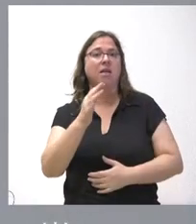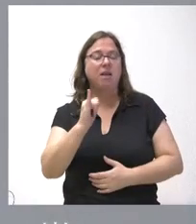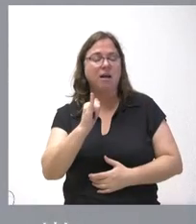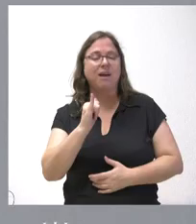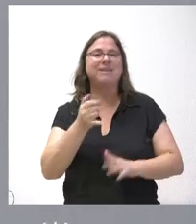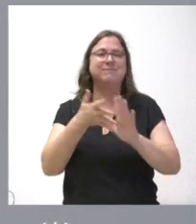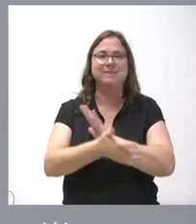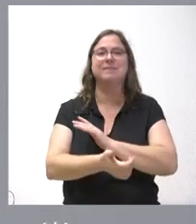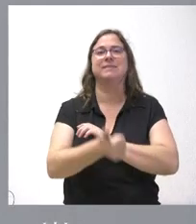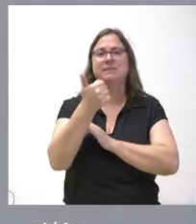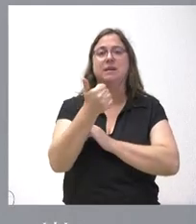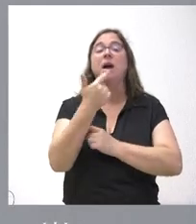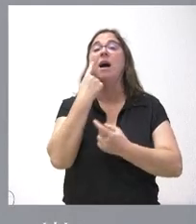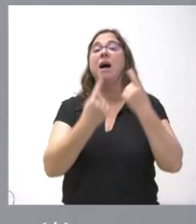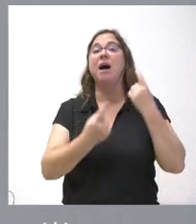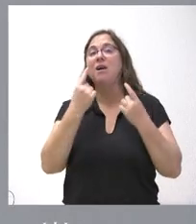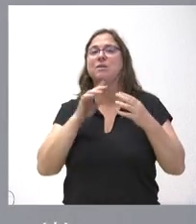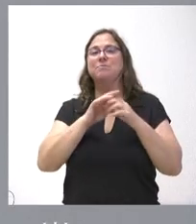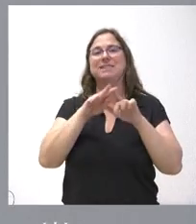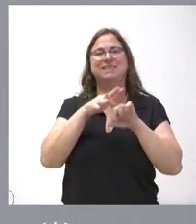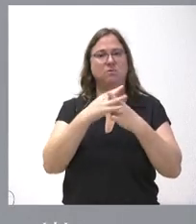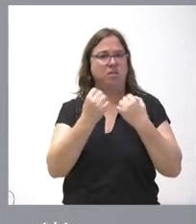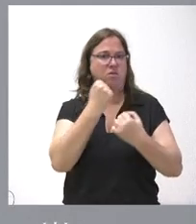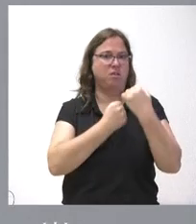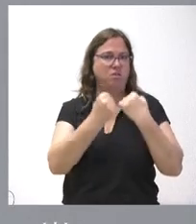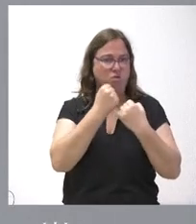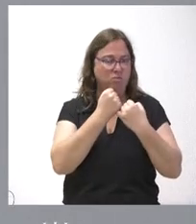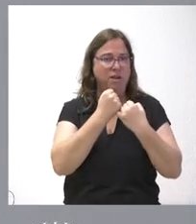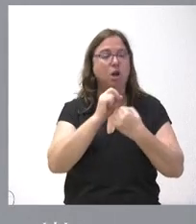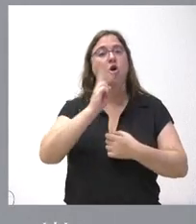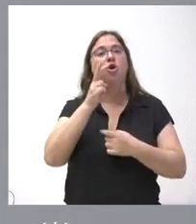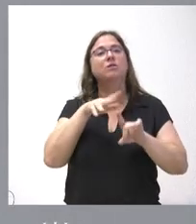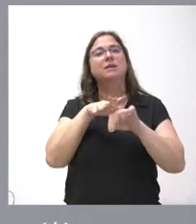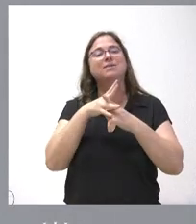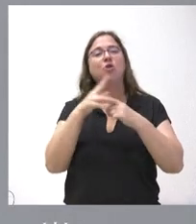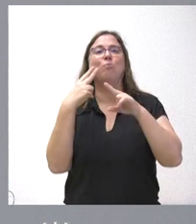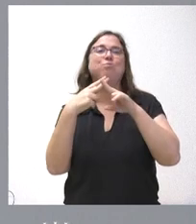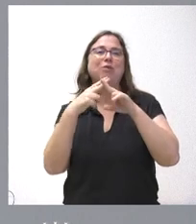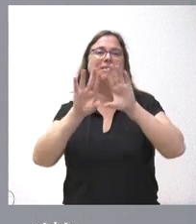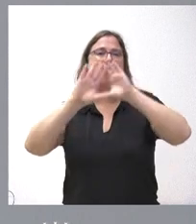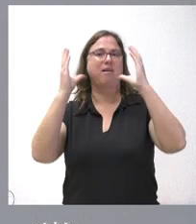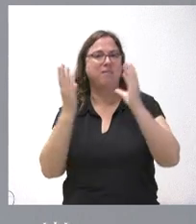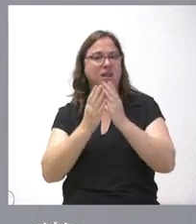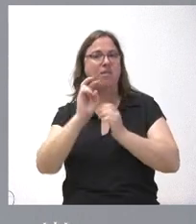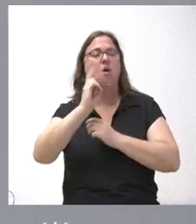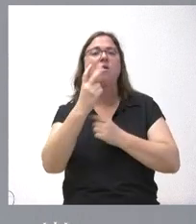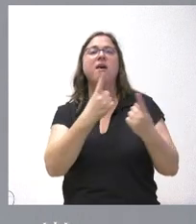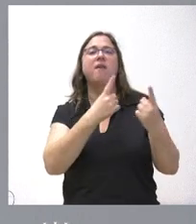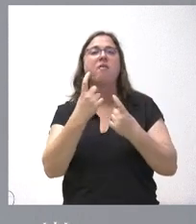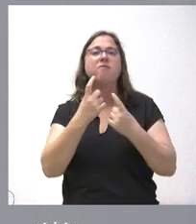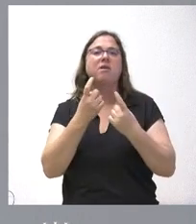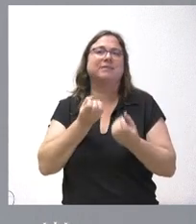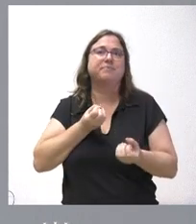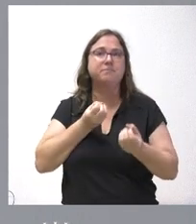indefiniciones, algunas tienen que ver con la situación económica, otras con la geopolítica internacional, otras con la falta de información